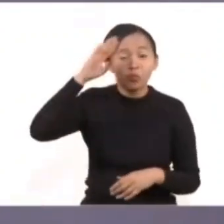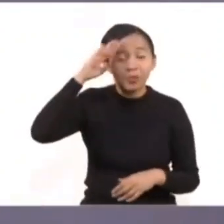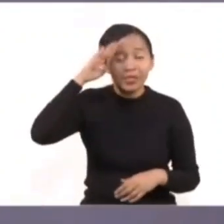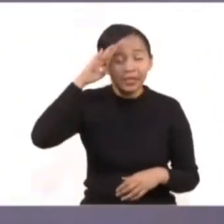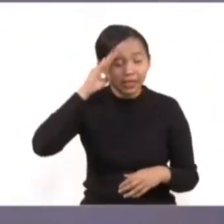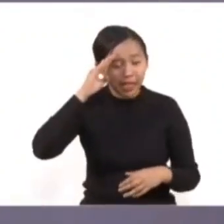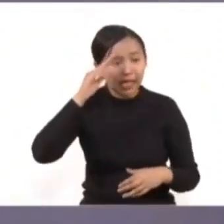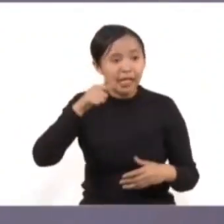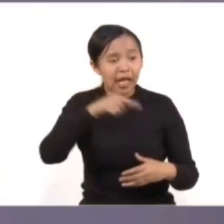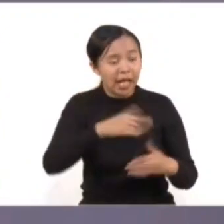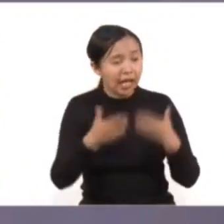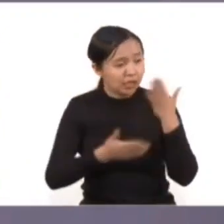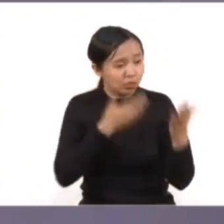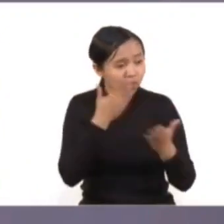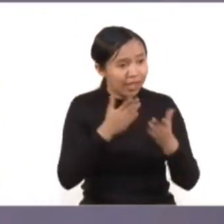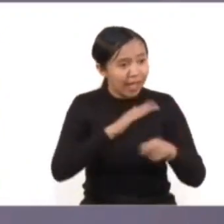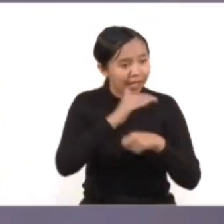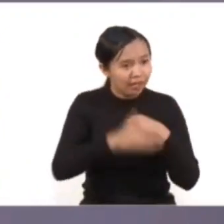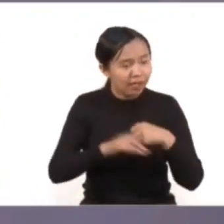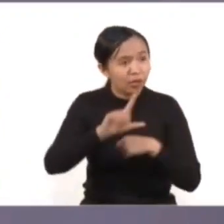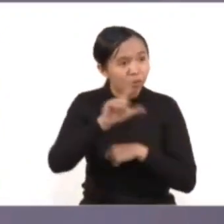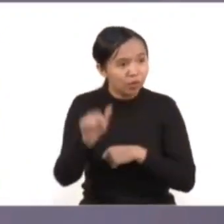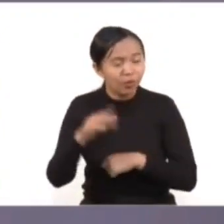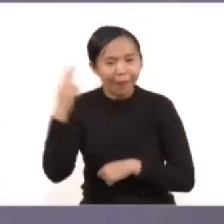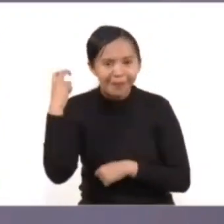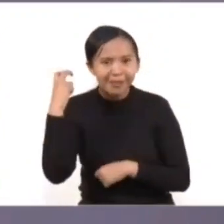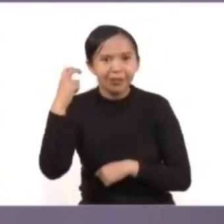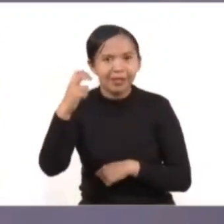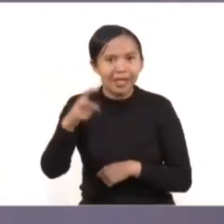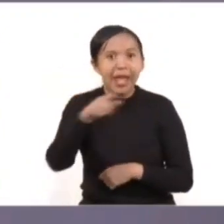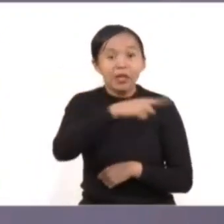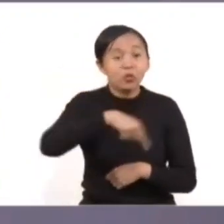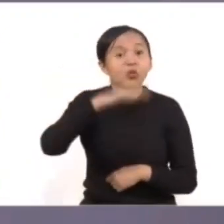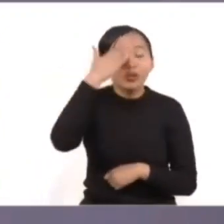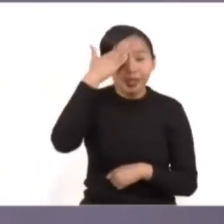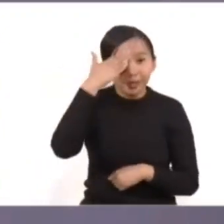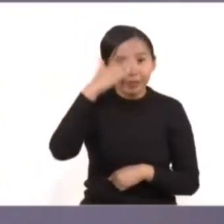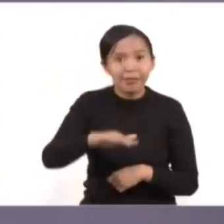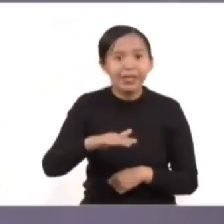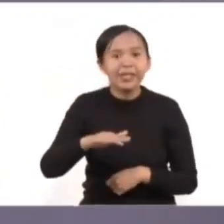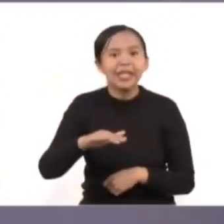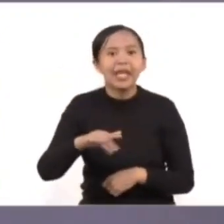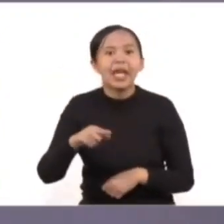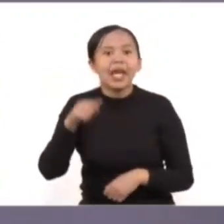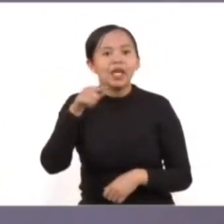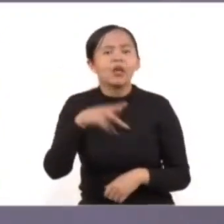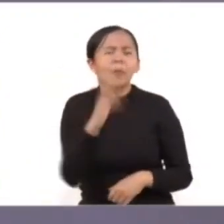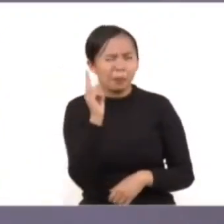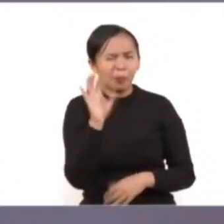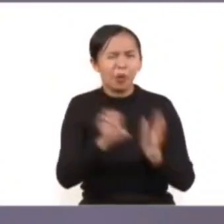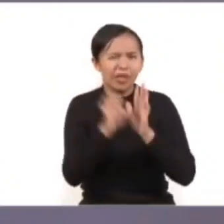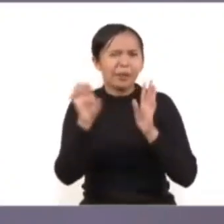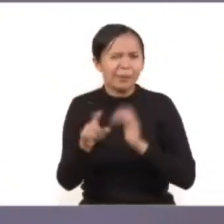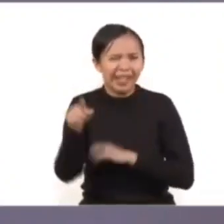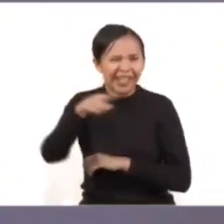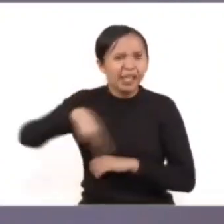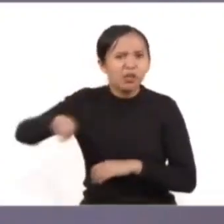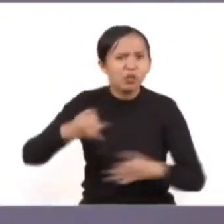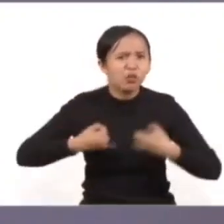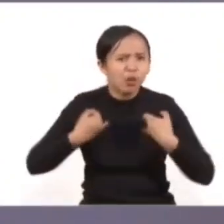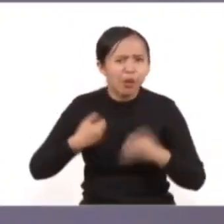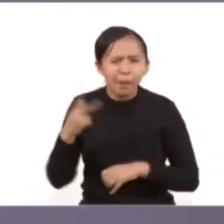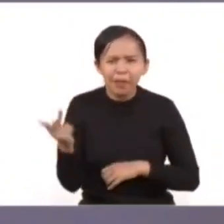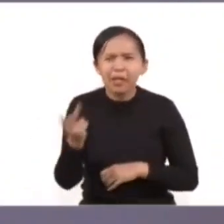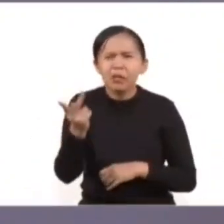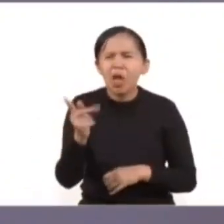viajar, saben que tienen derecho a la identidad sexual. Tú les preguntas a esos jóvenes